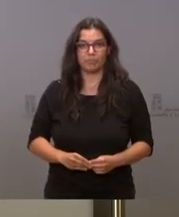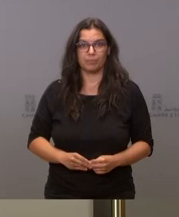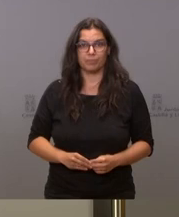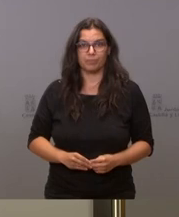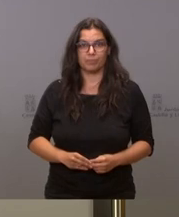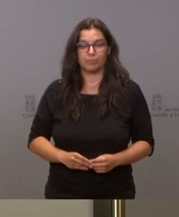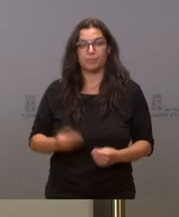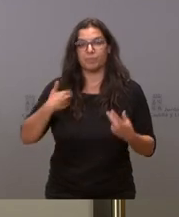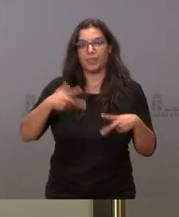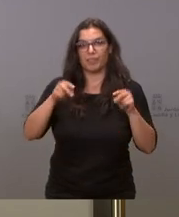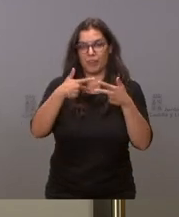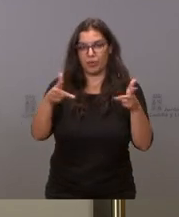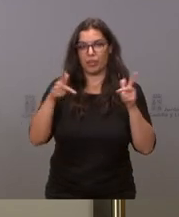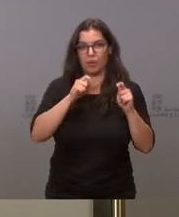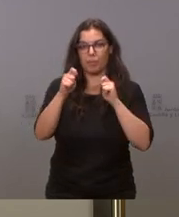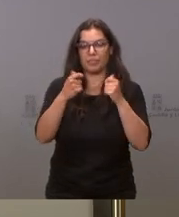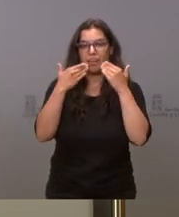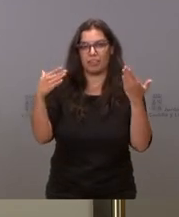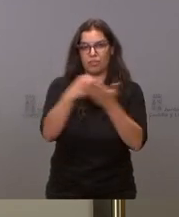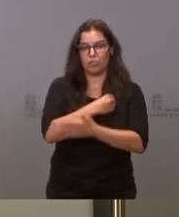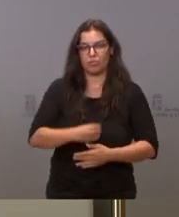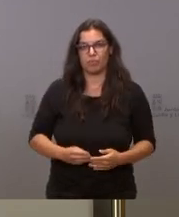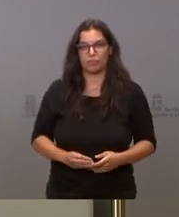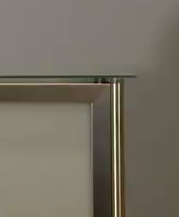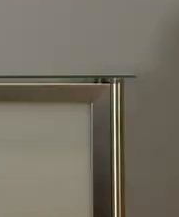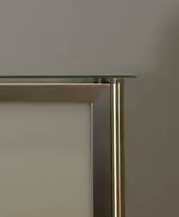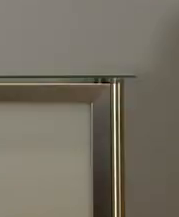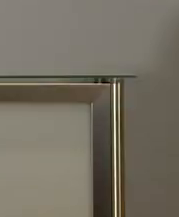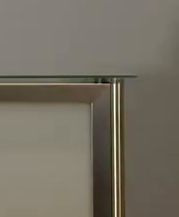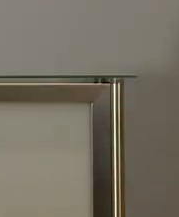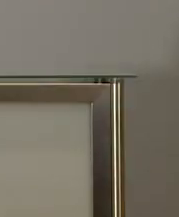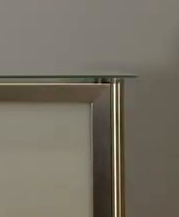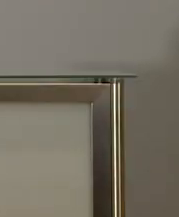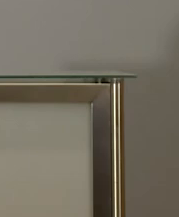terminamos aquí la rueda de prensa muchas gracias a todos gracias